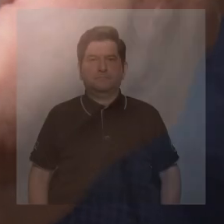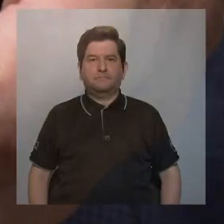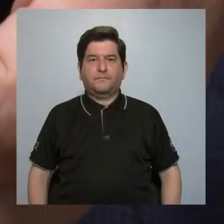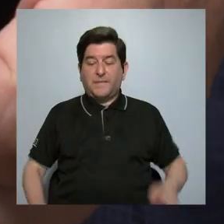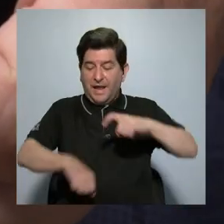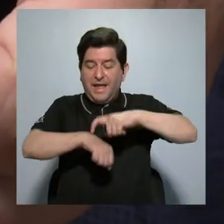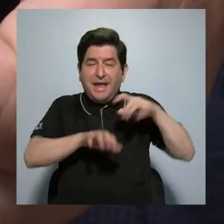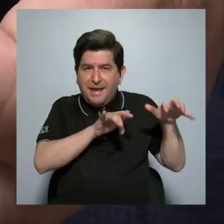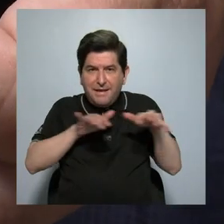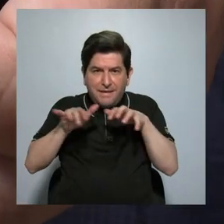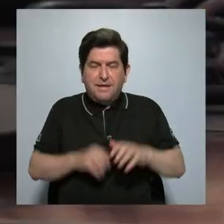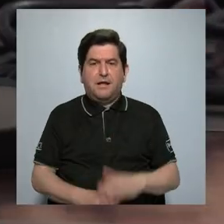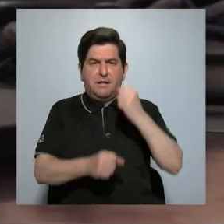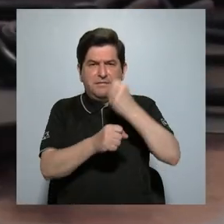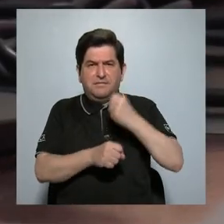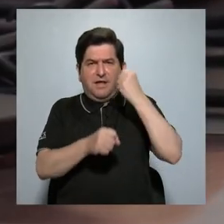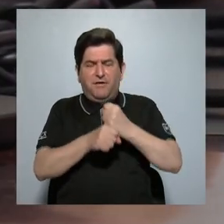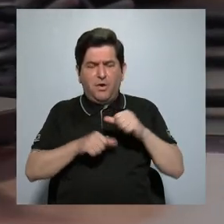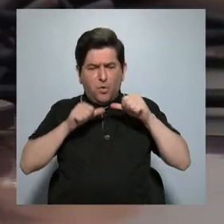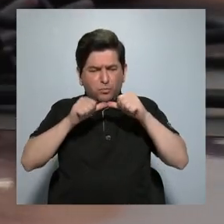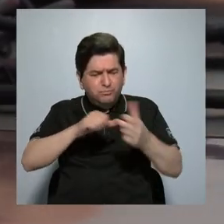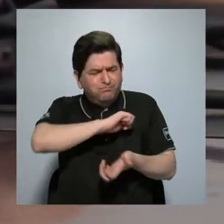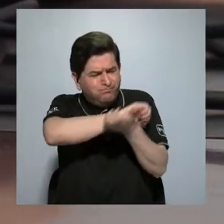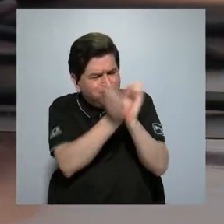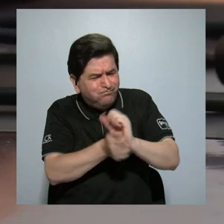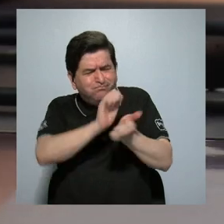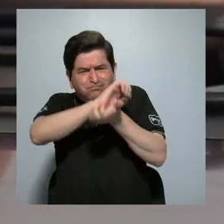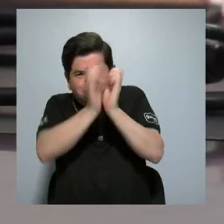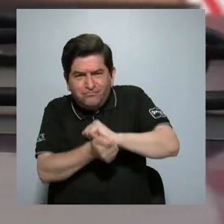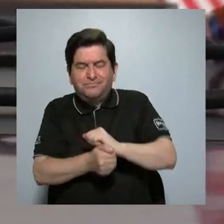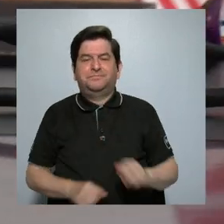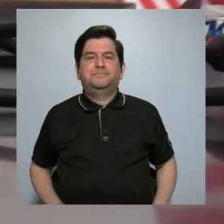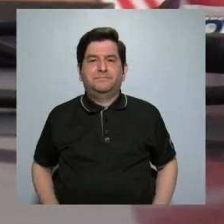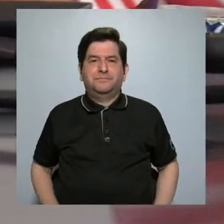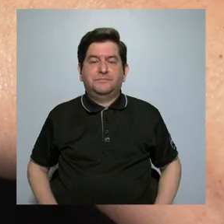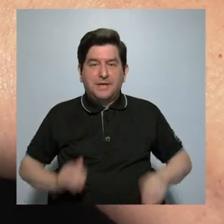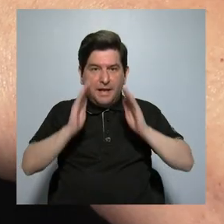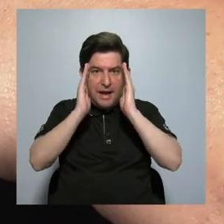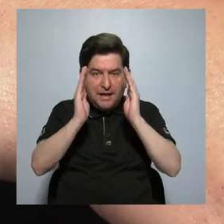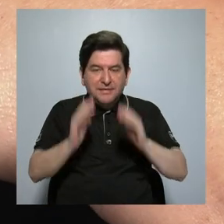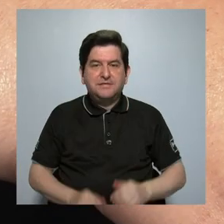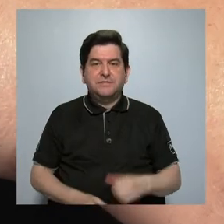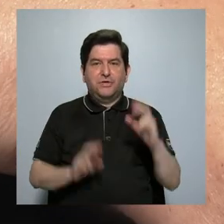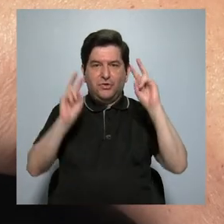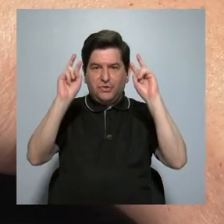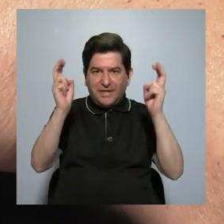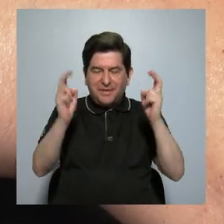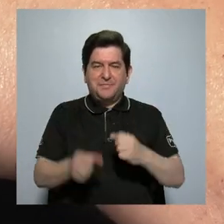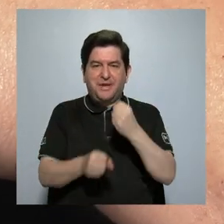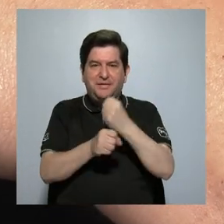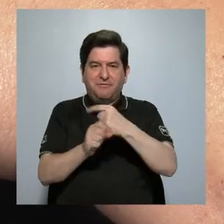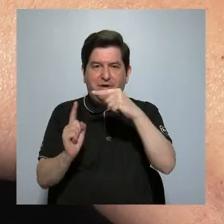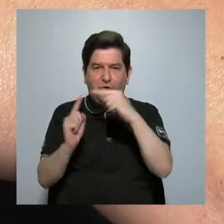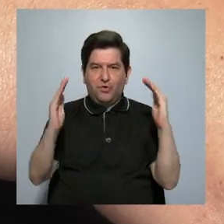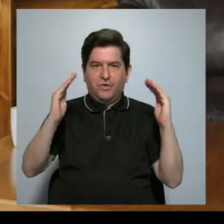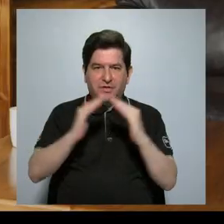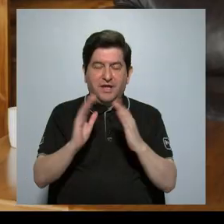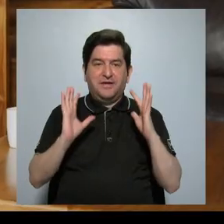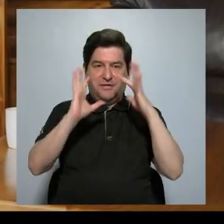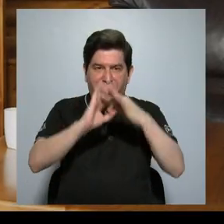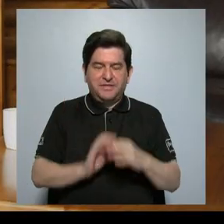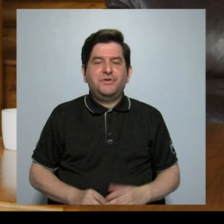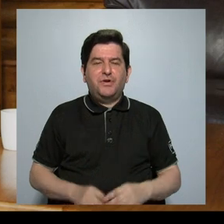En la era digital, el trabajo está en constante transformación. Abordaremos el tema del teletrabajo